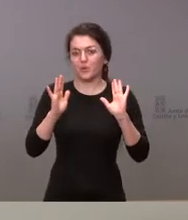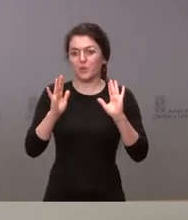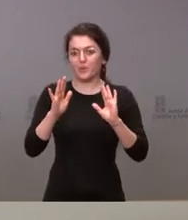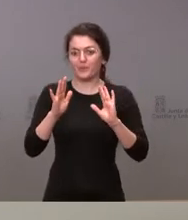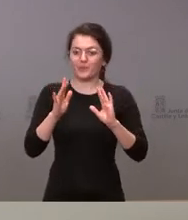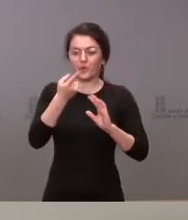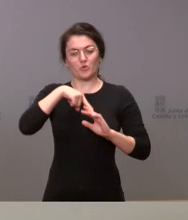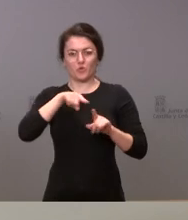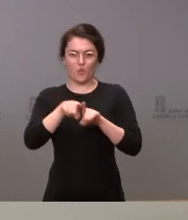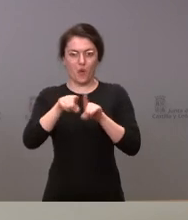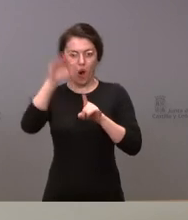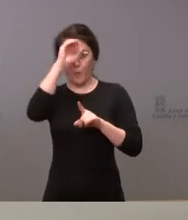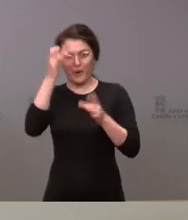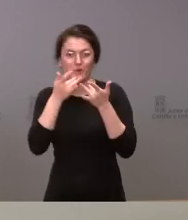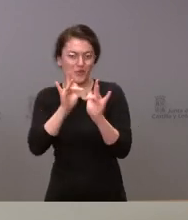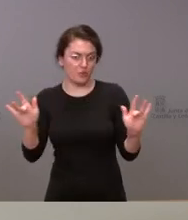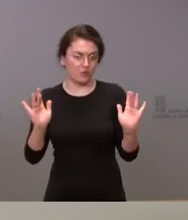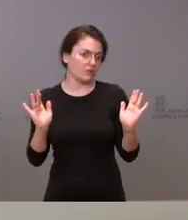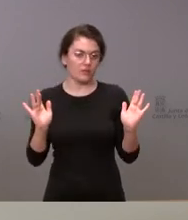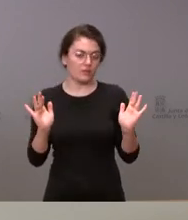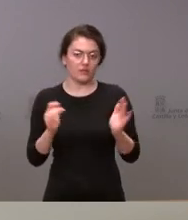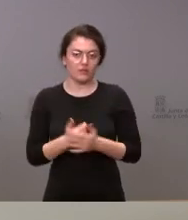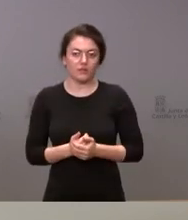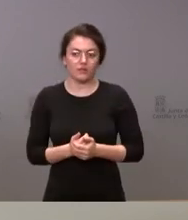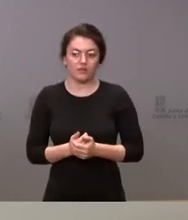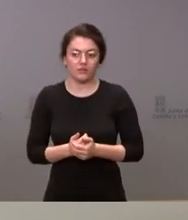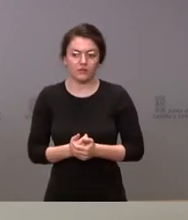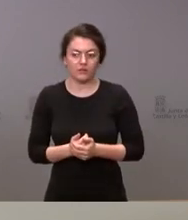no opinemos con carácter general la opinión